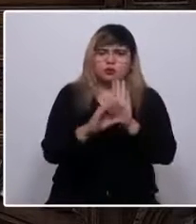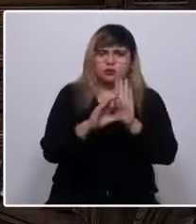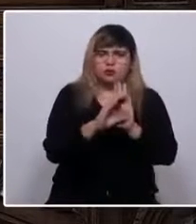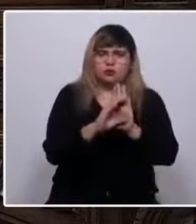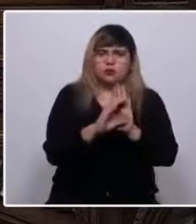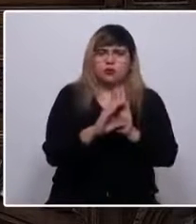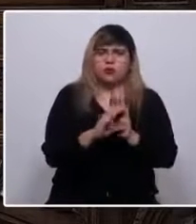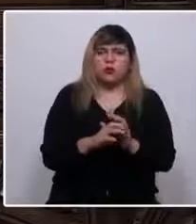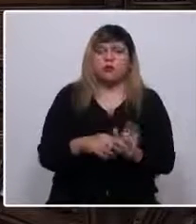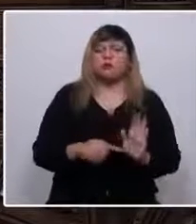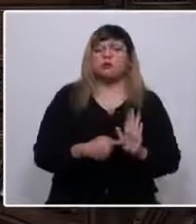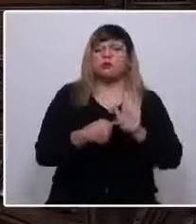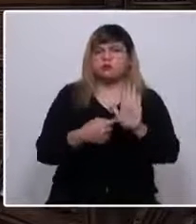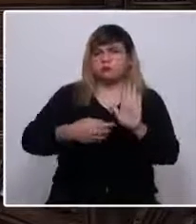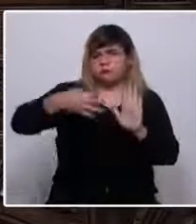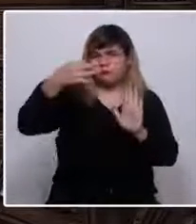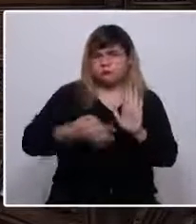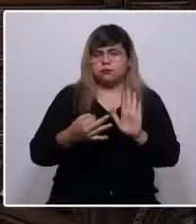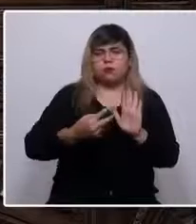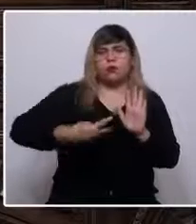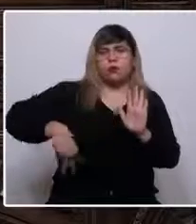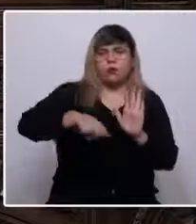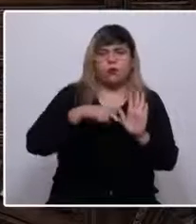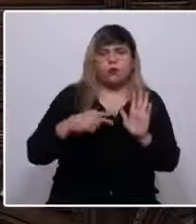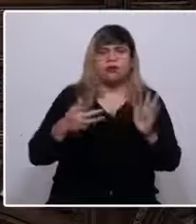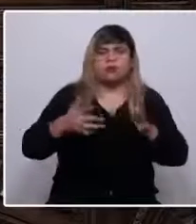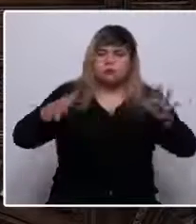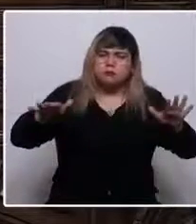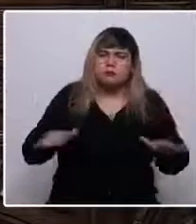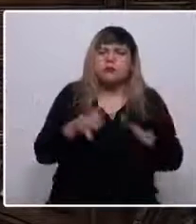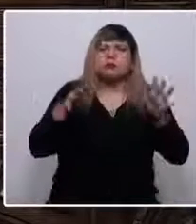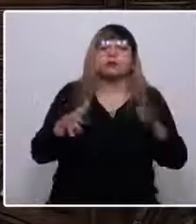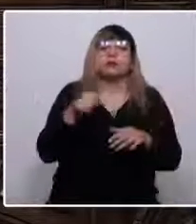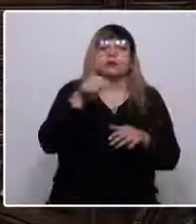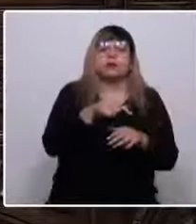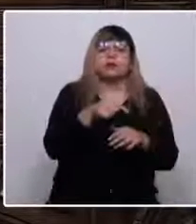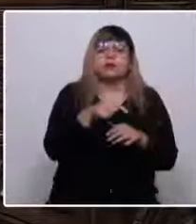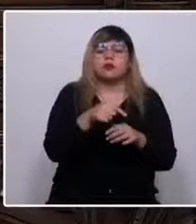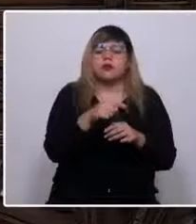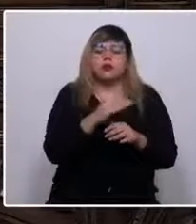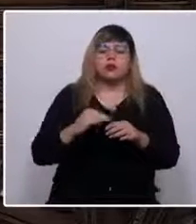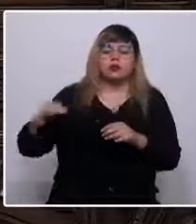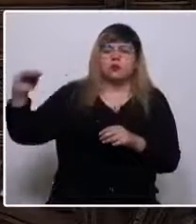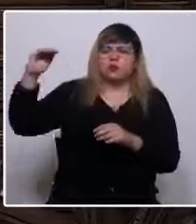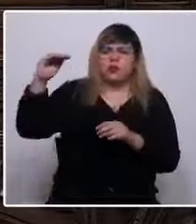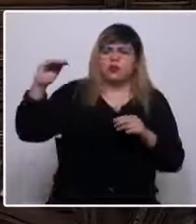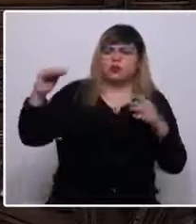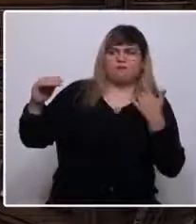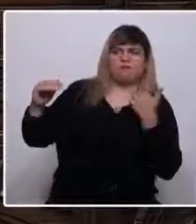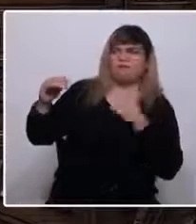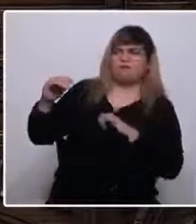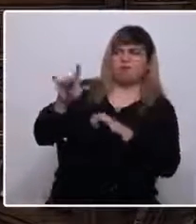demuestran nuestra repulsión ante esa presunta superioridad. Gracias.